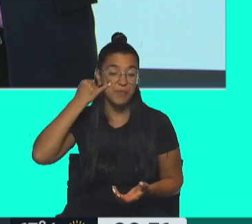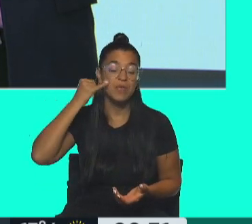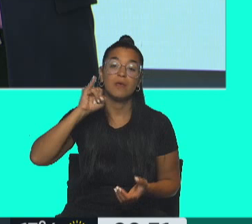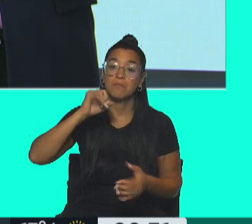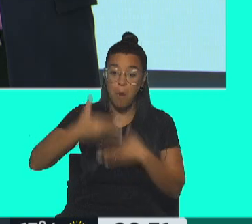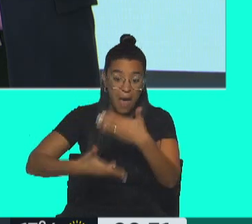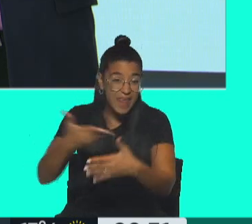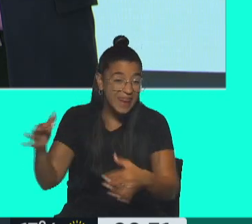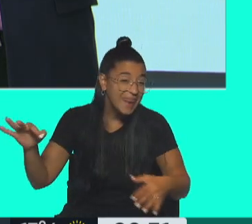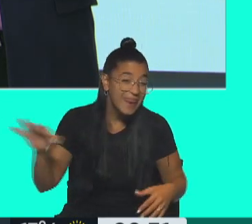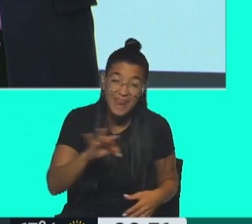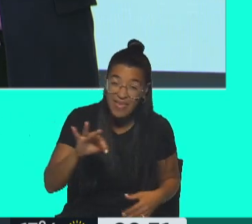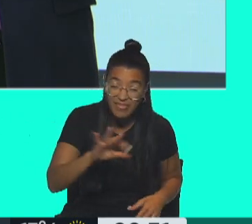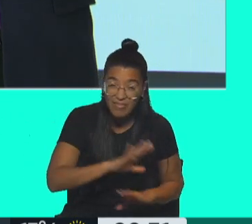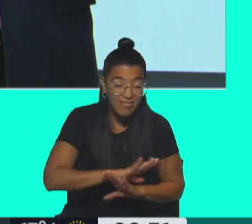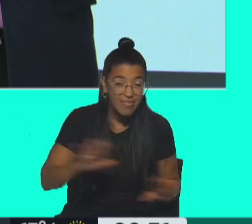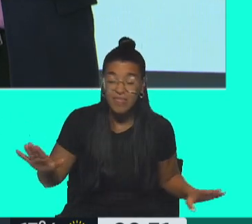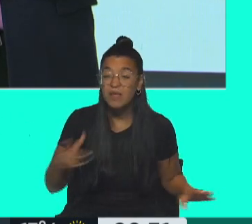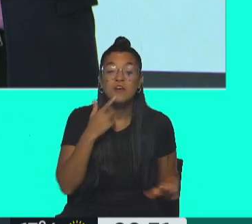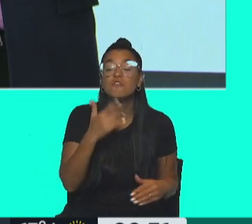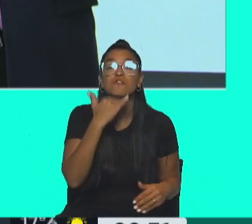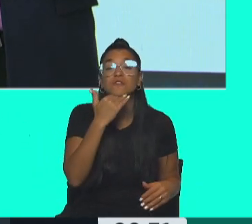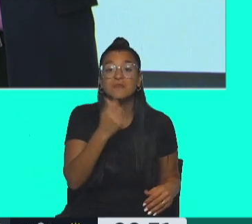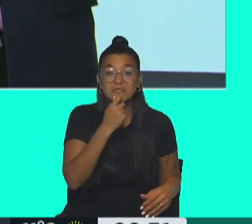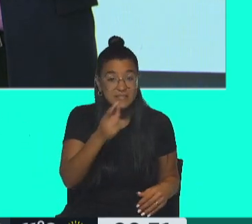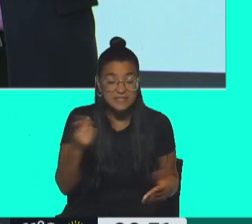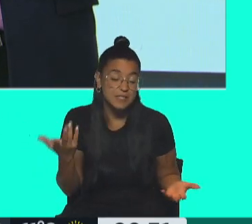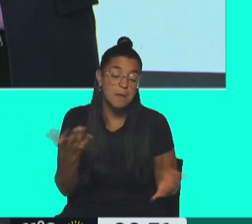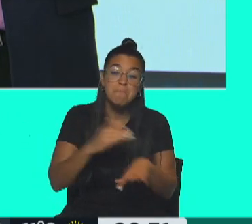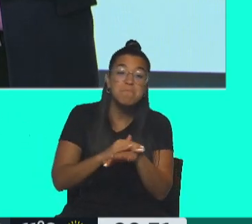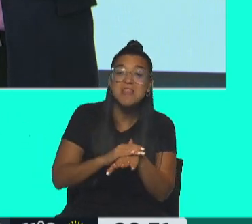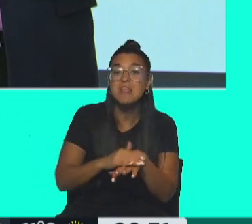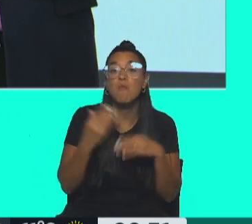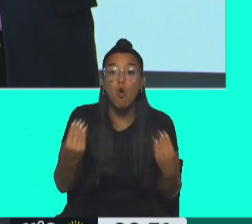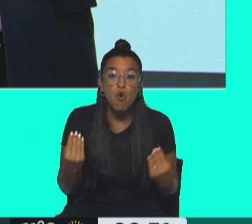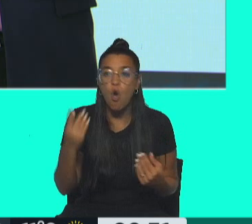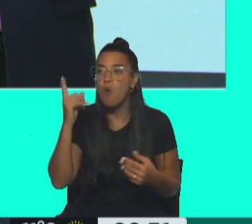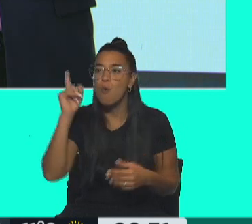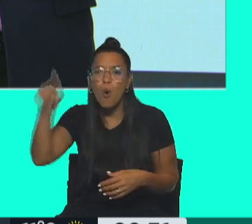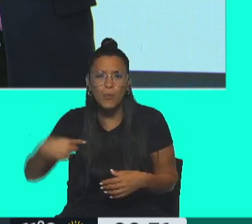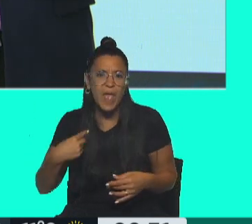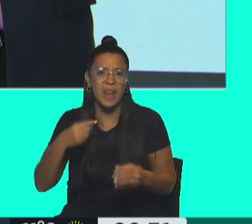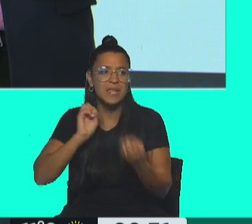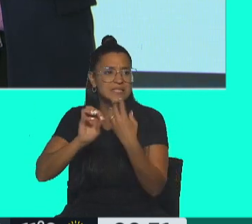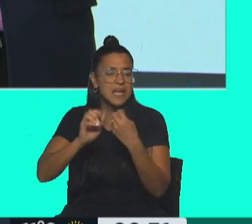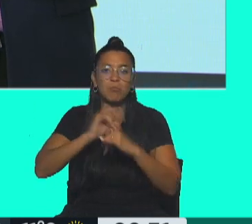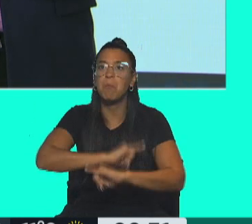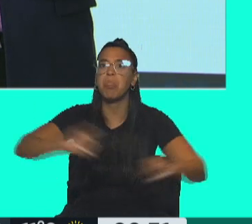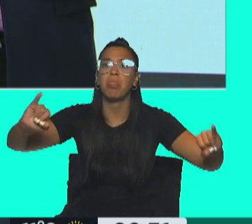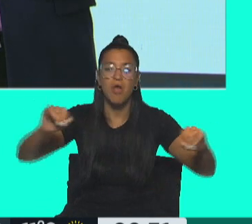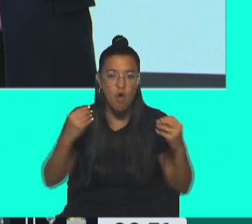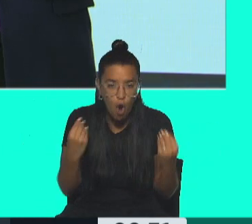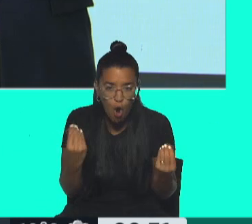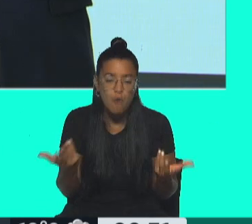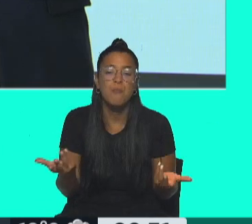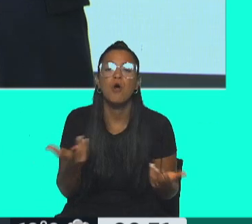avance. No se ha podido determinar ni siquiera mínimamente cómo fue que se filtraron esos chats, de los cuales, insisto,